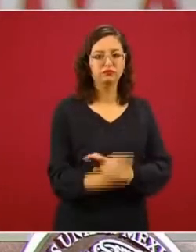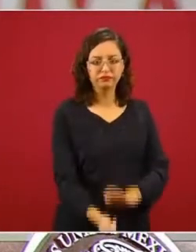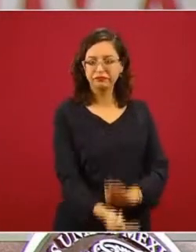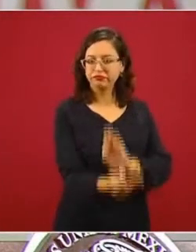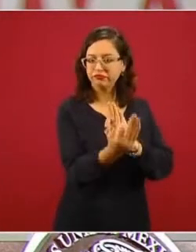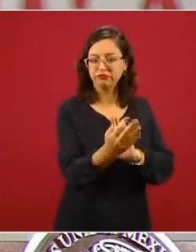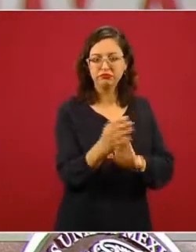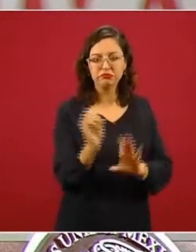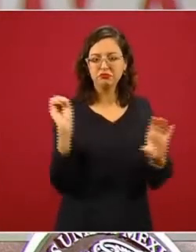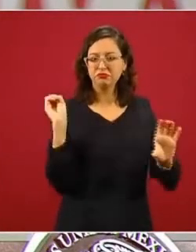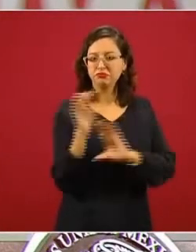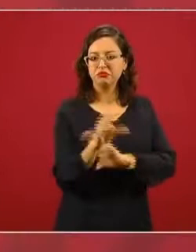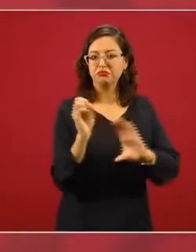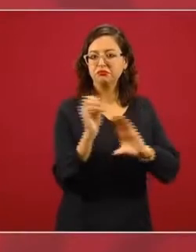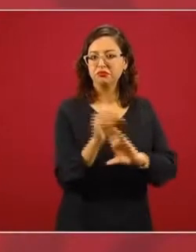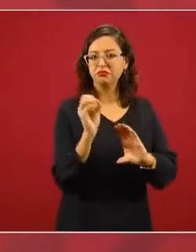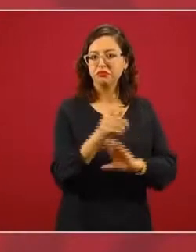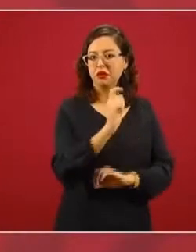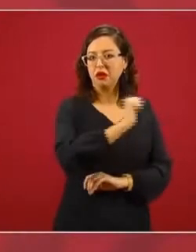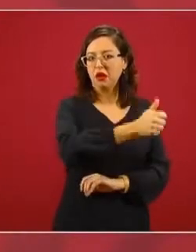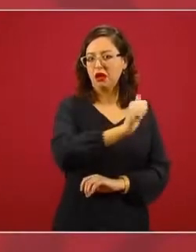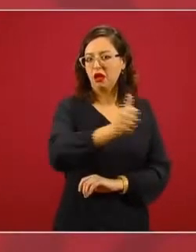recibir sus becas.